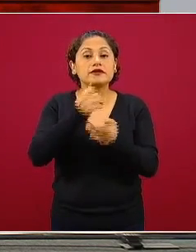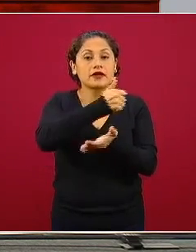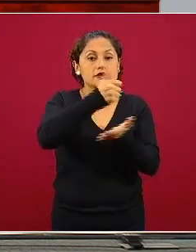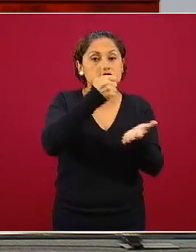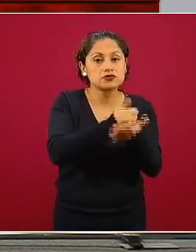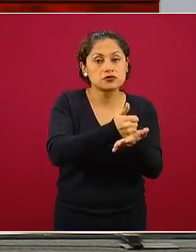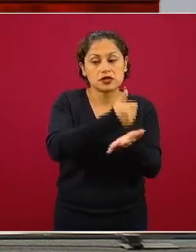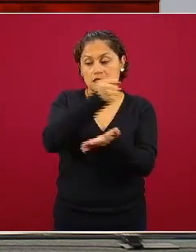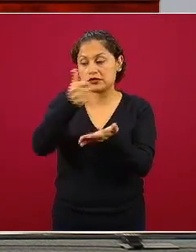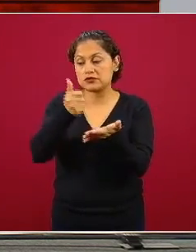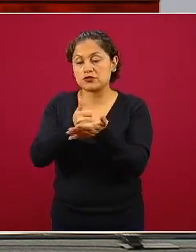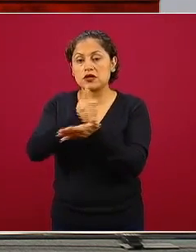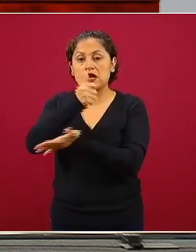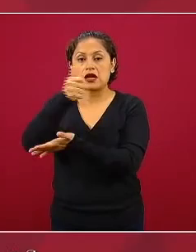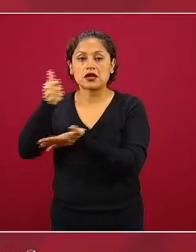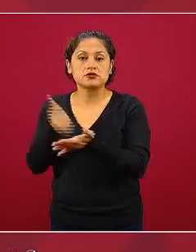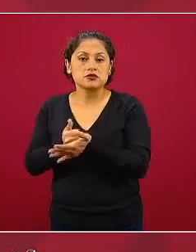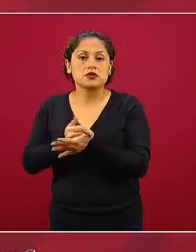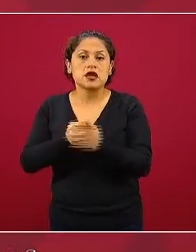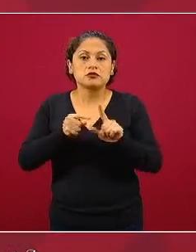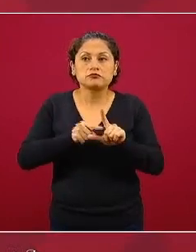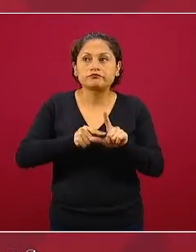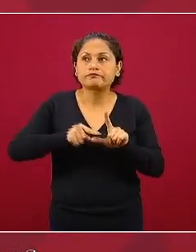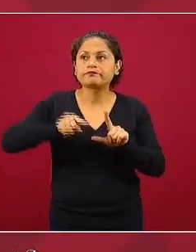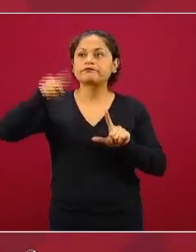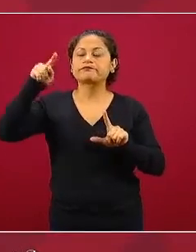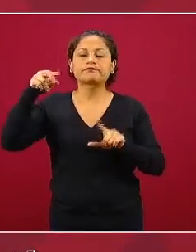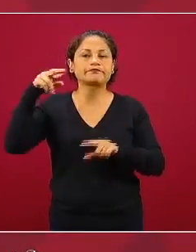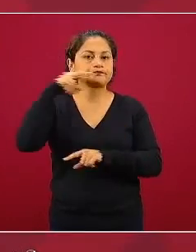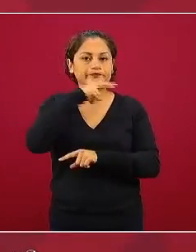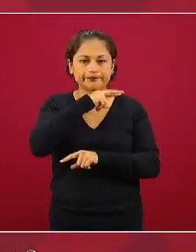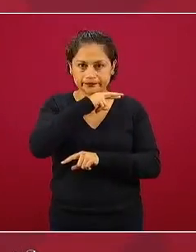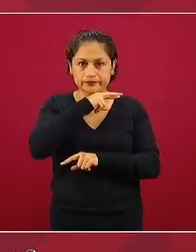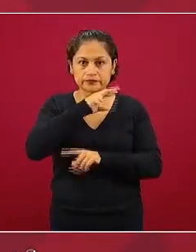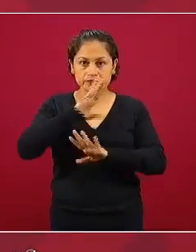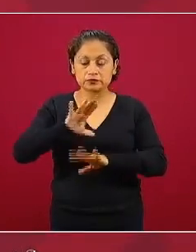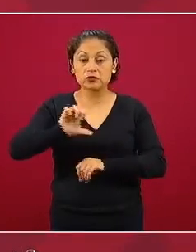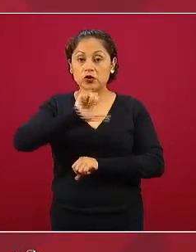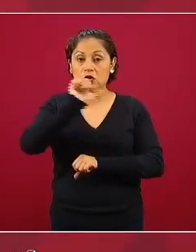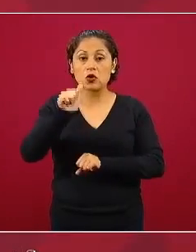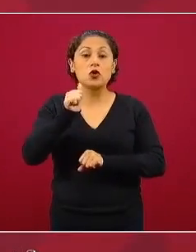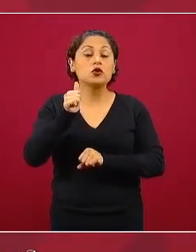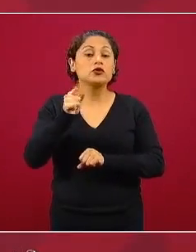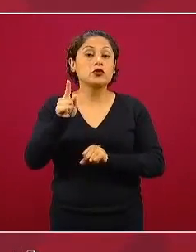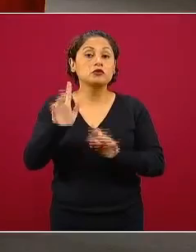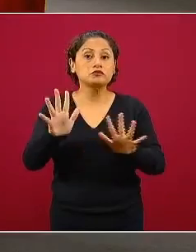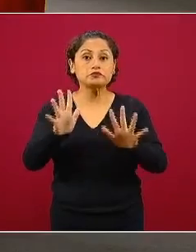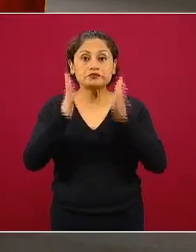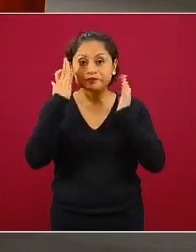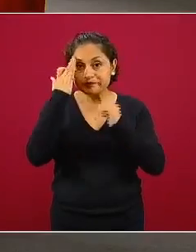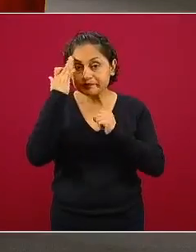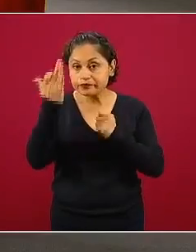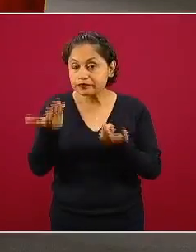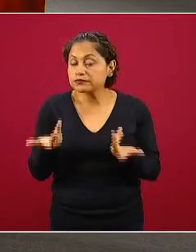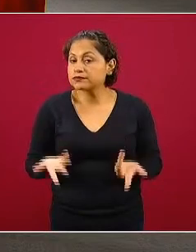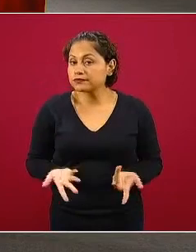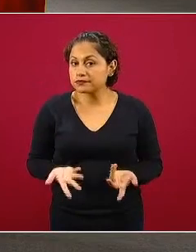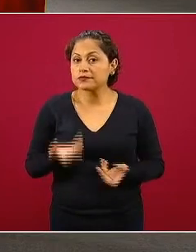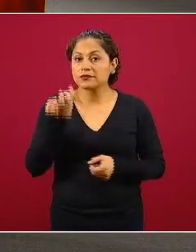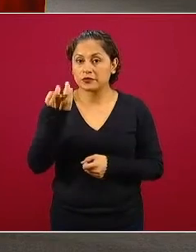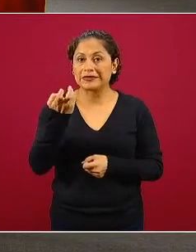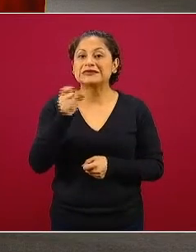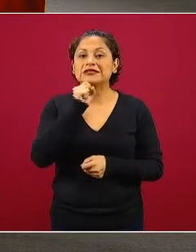rápida crecimiento de la curva epidémica lo segundo es la velocidad de ocurrencia los casos confirmados y